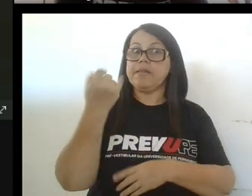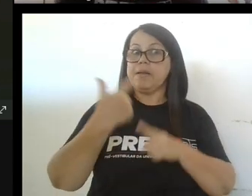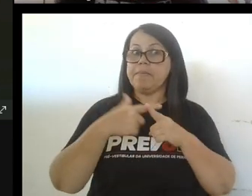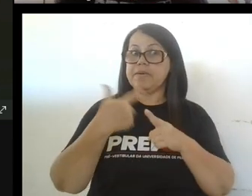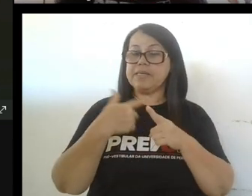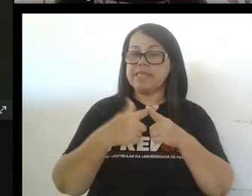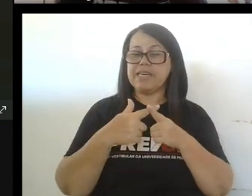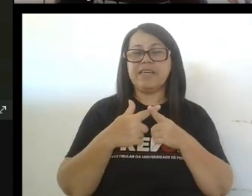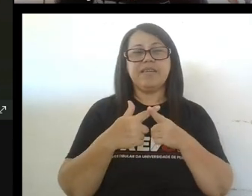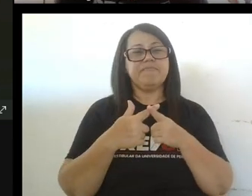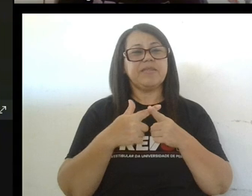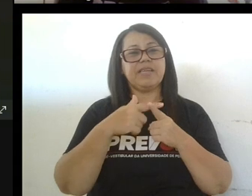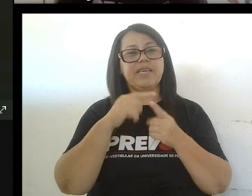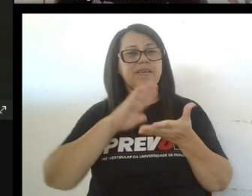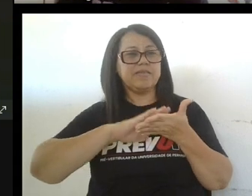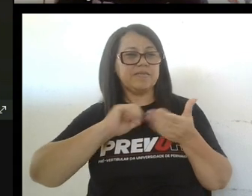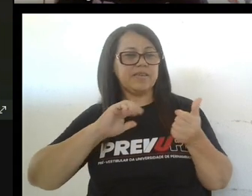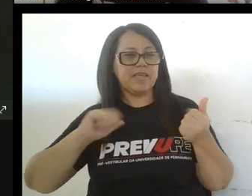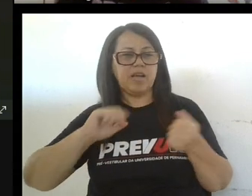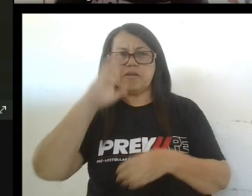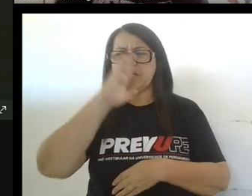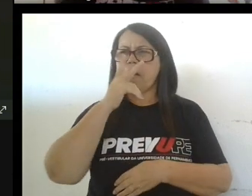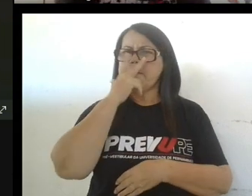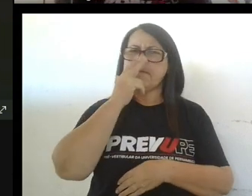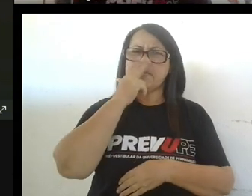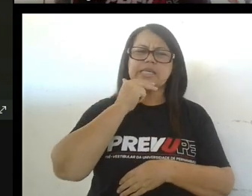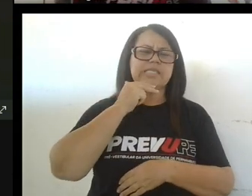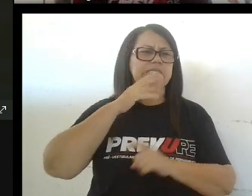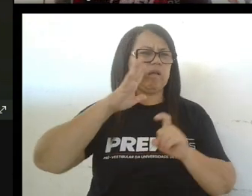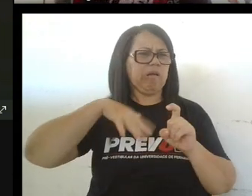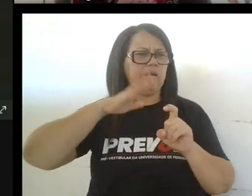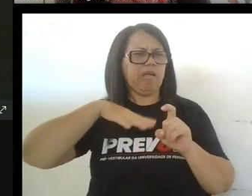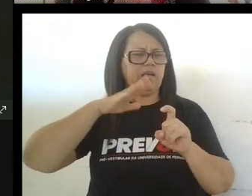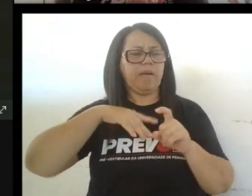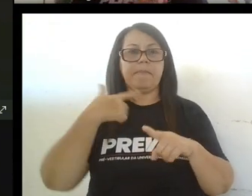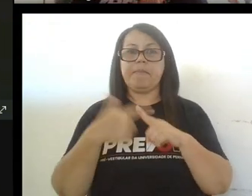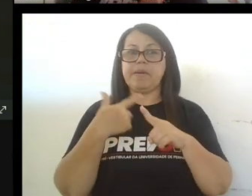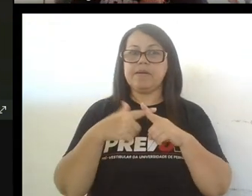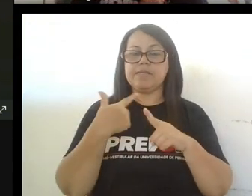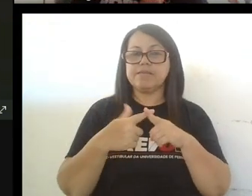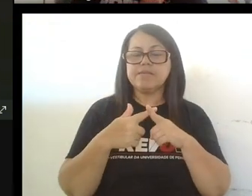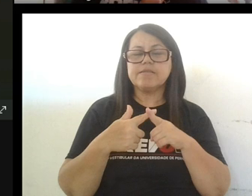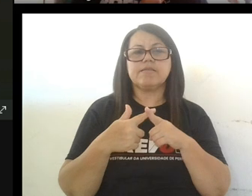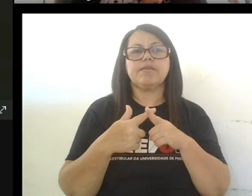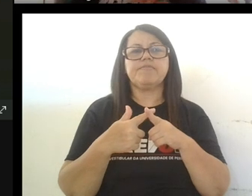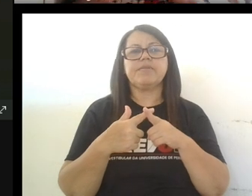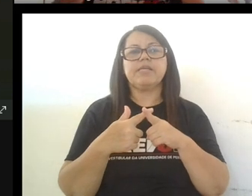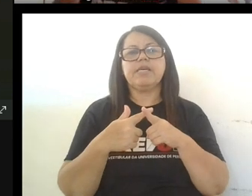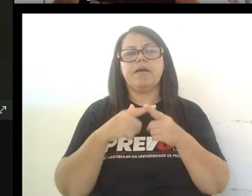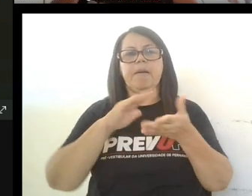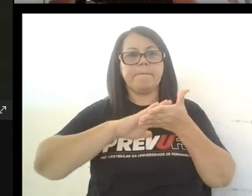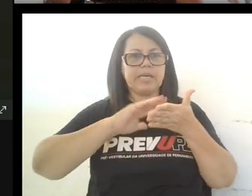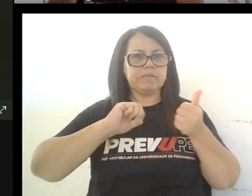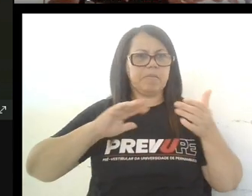padece sufre de algunos mitos uno de ellos es que el español y el por y el portugués